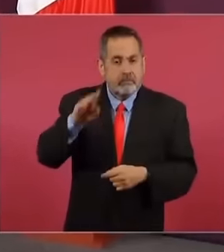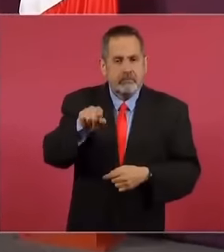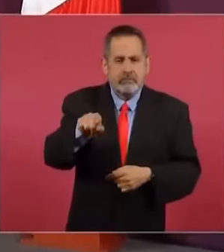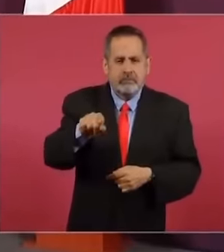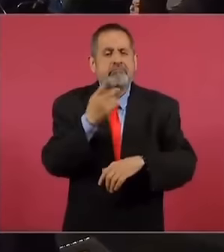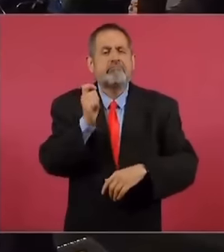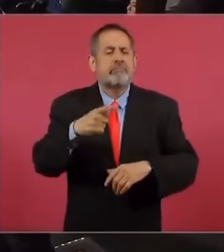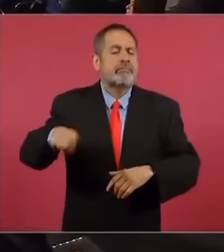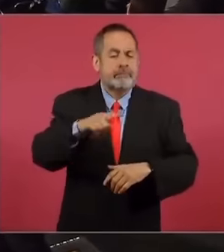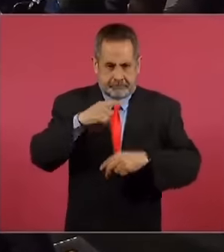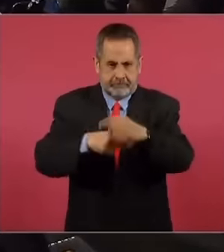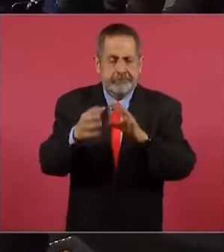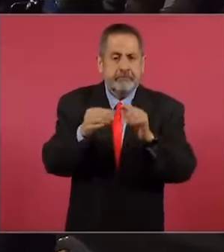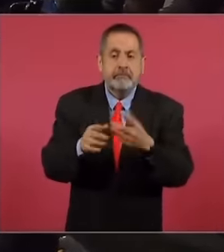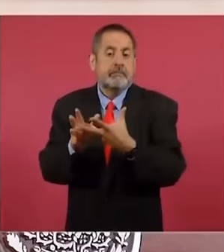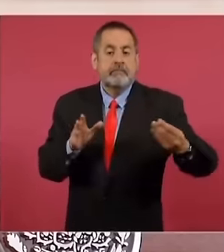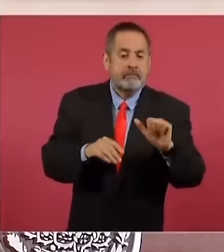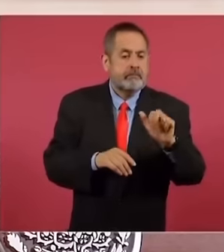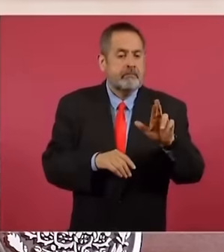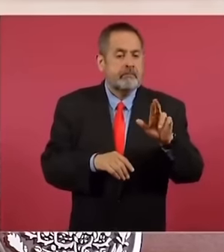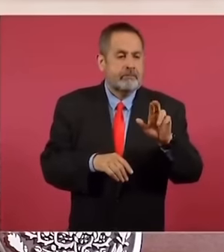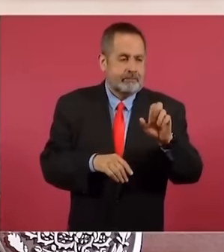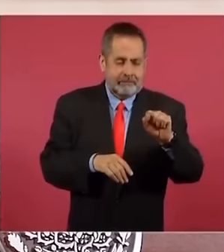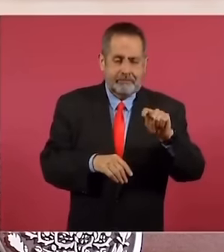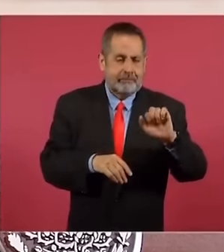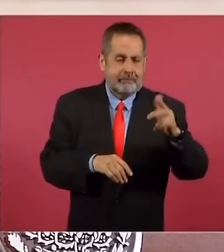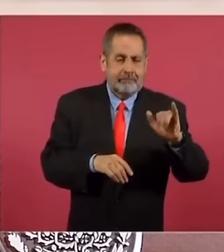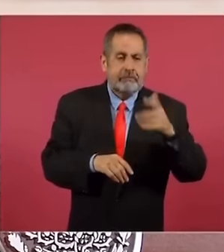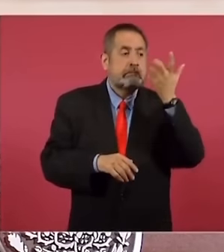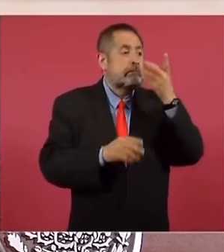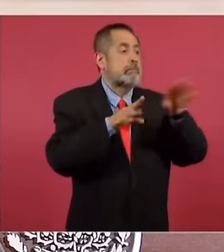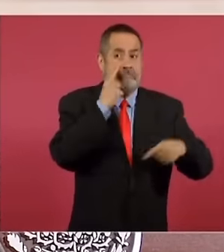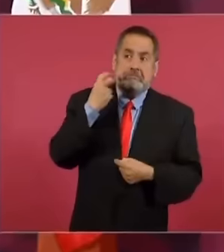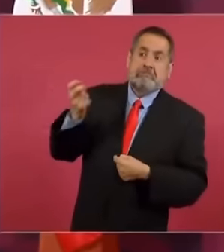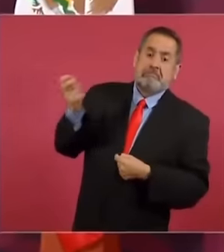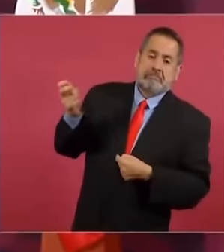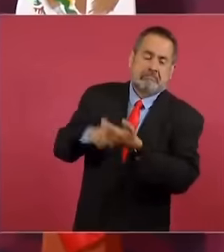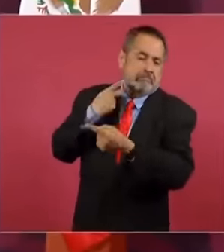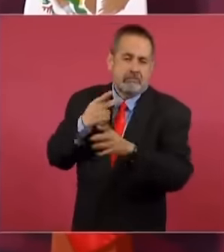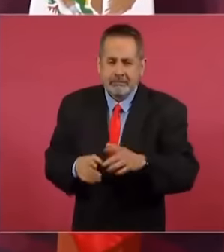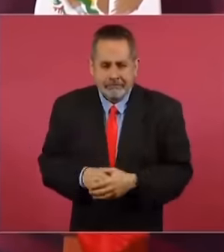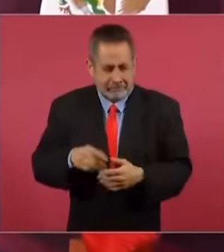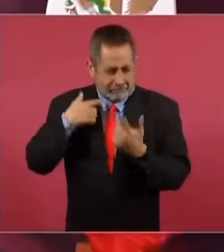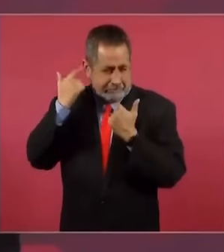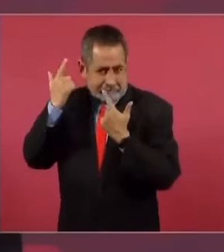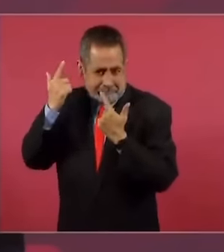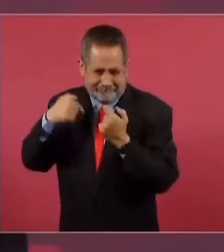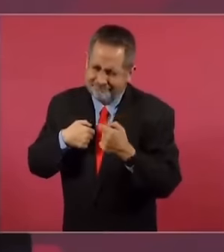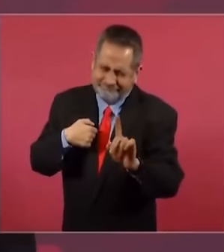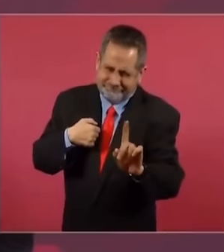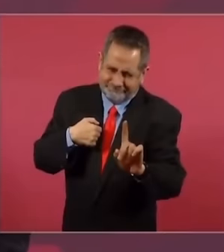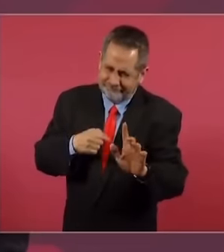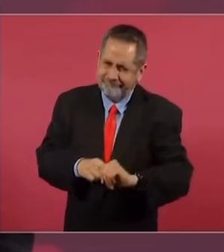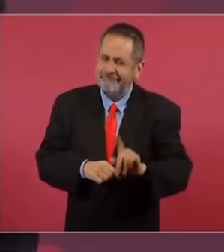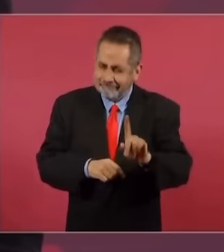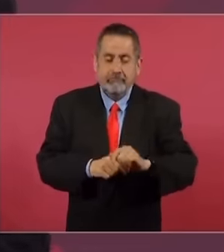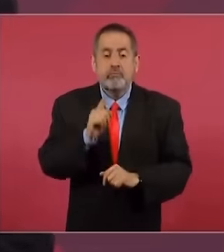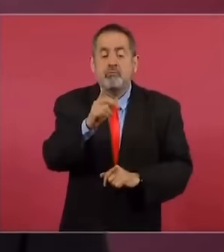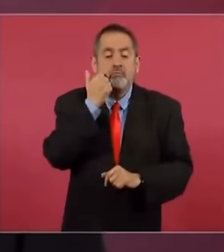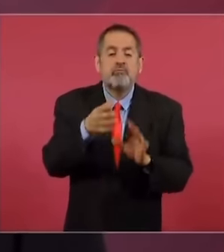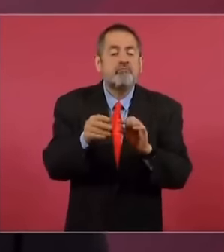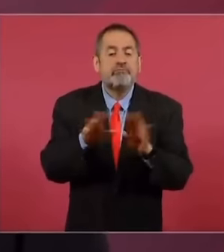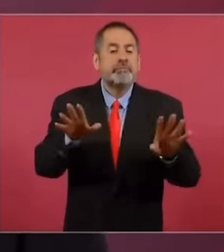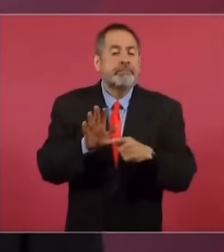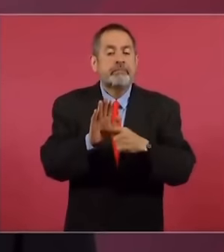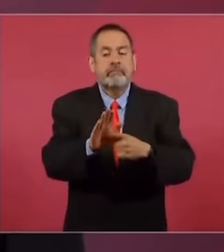Aguayo. Y luego lo retoma Carmen Aristegui, con propósitos políticos. O sea, no nos estamos chupando el dedo, lo único que queremos